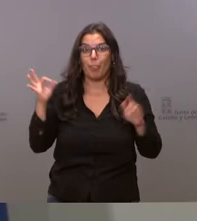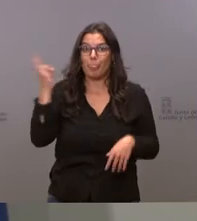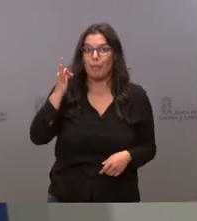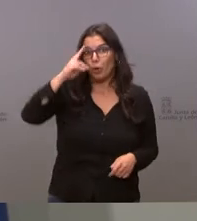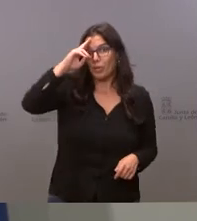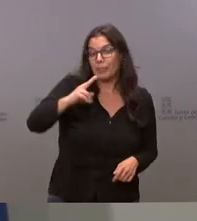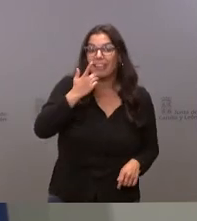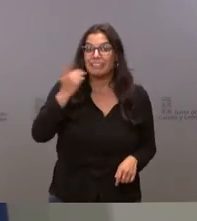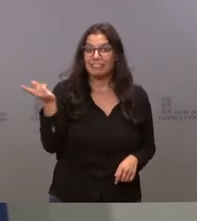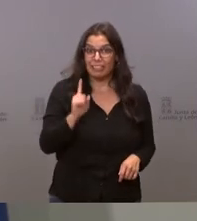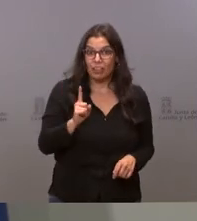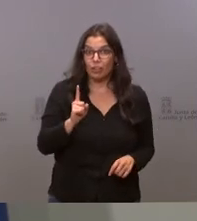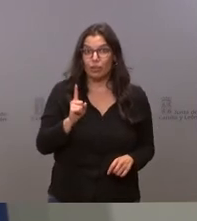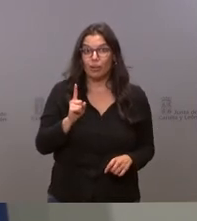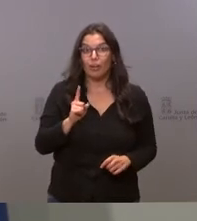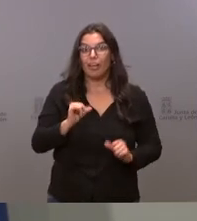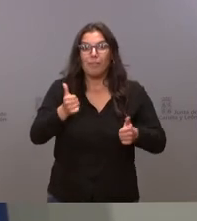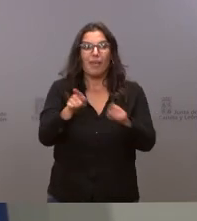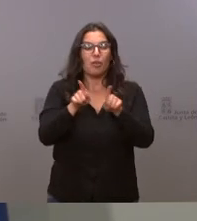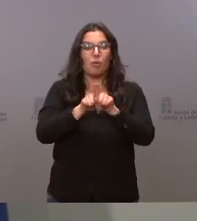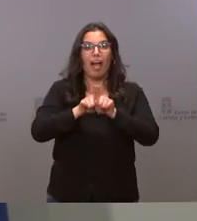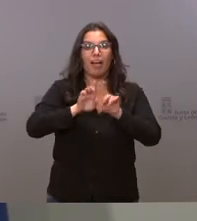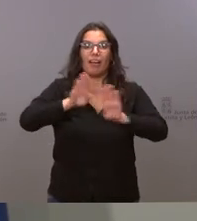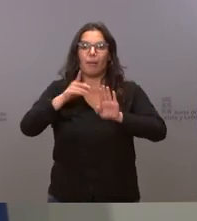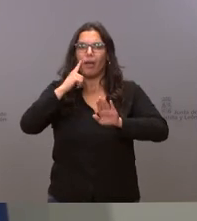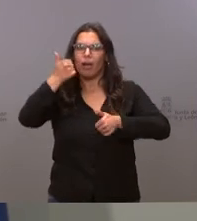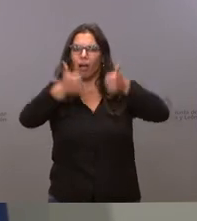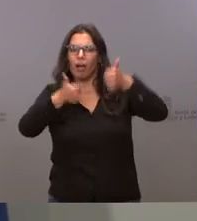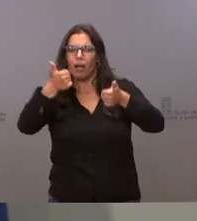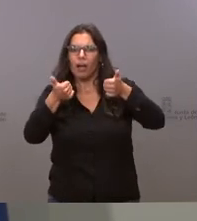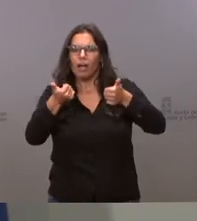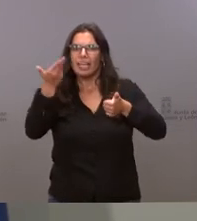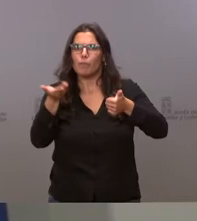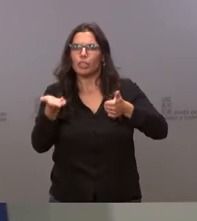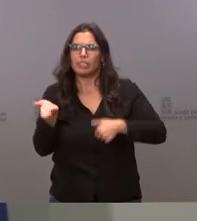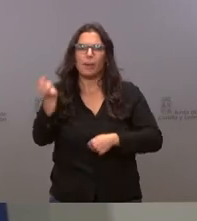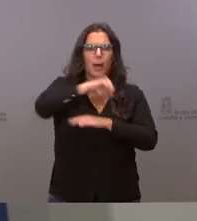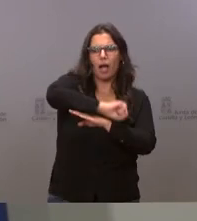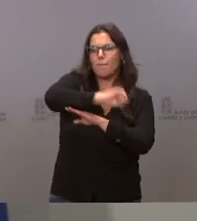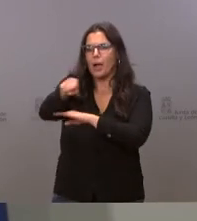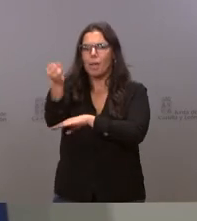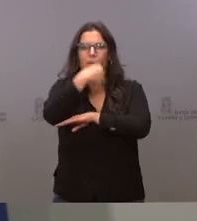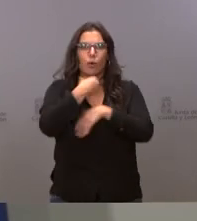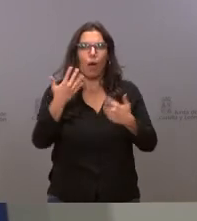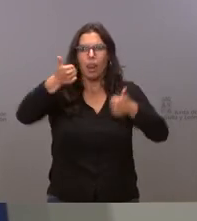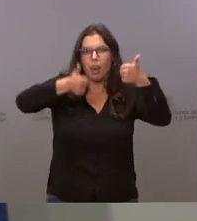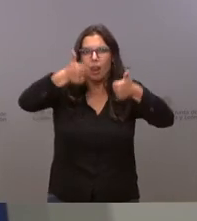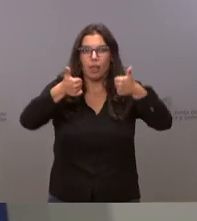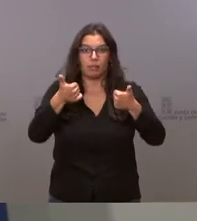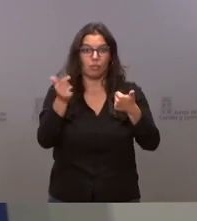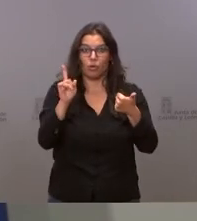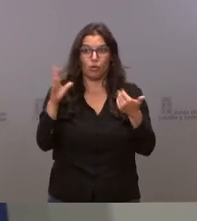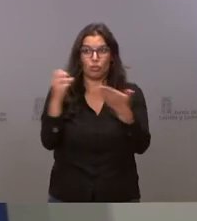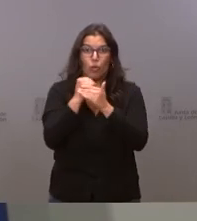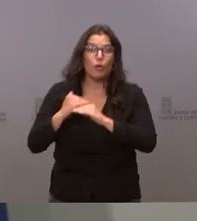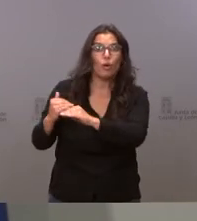entramos en una subasta de a ver qué derechos o qué colectivos son más importantes y todos ellos son igual